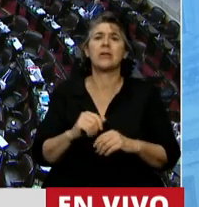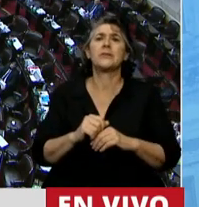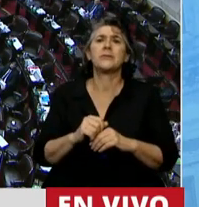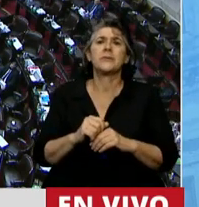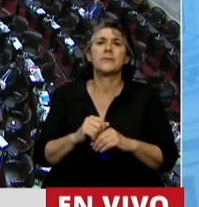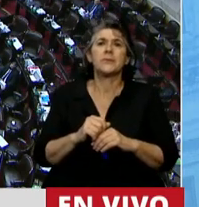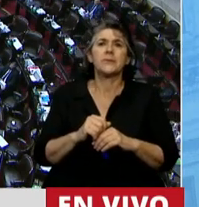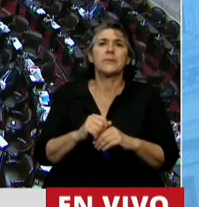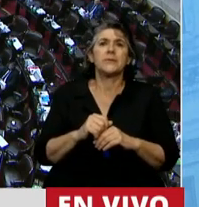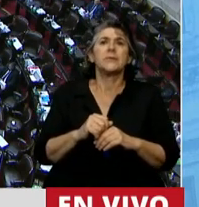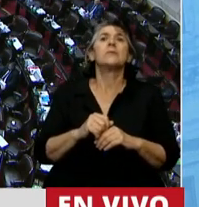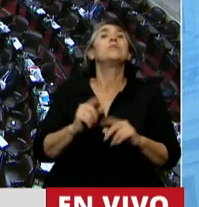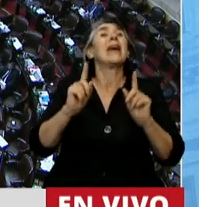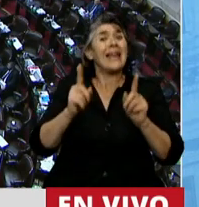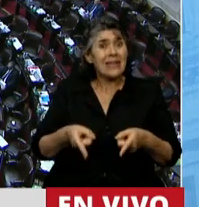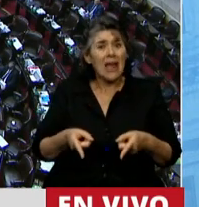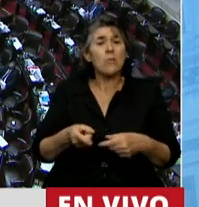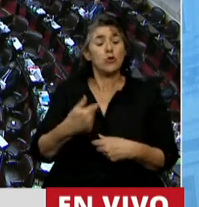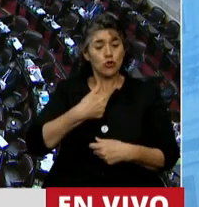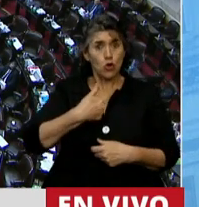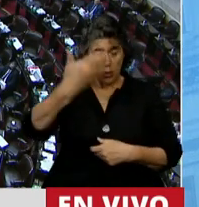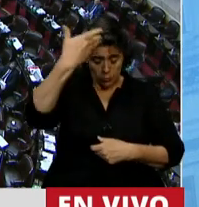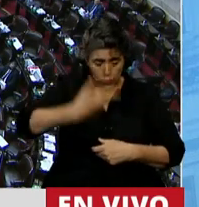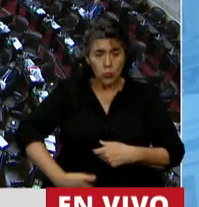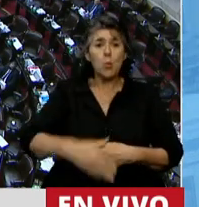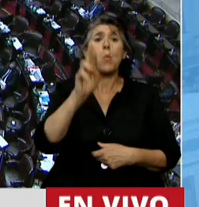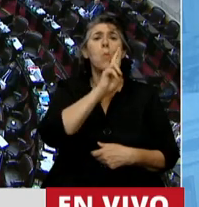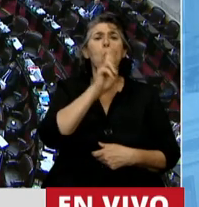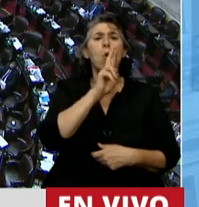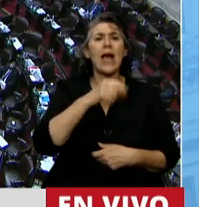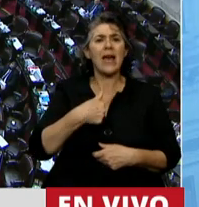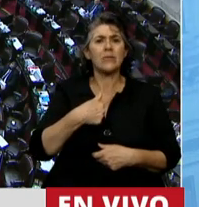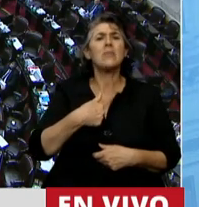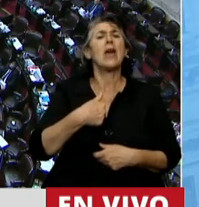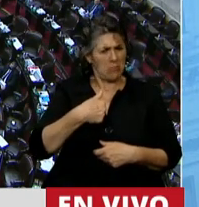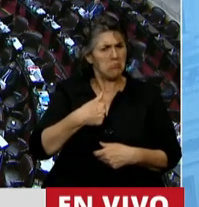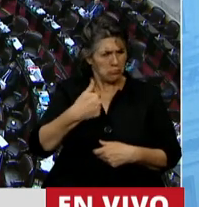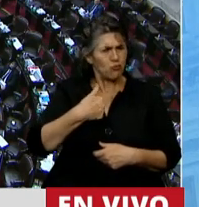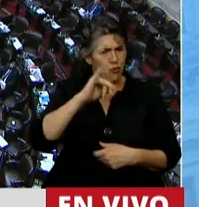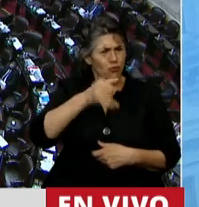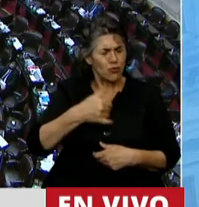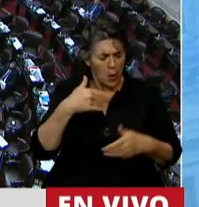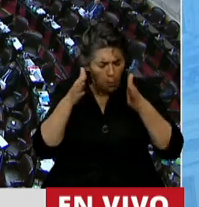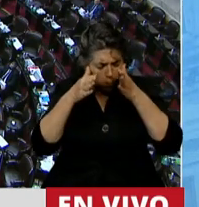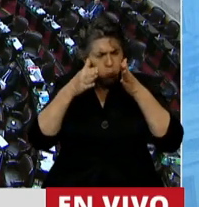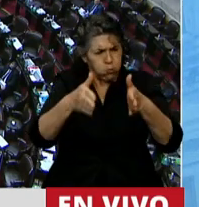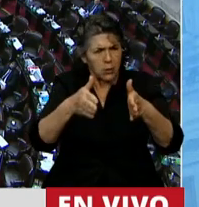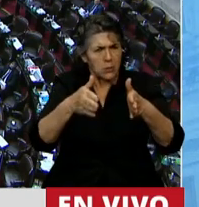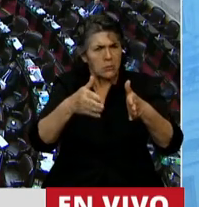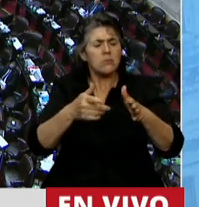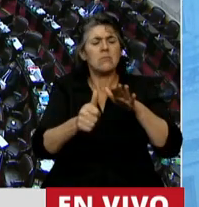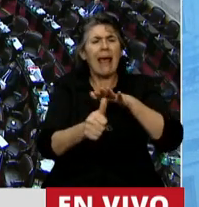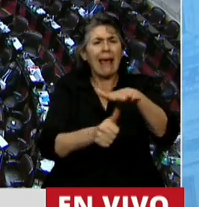además, lo hago en mi condición de mujer y mujer comprometida con el género. ¿Por qué digo esto?